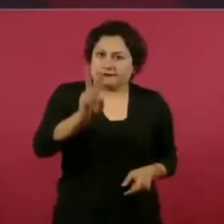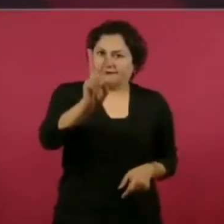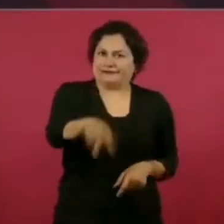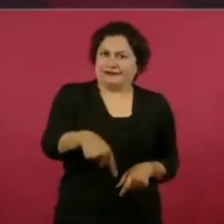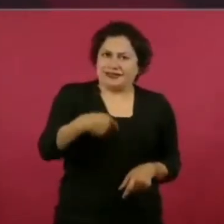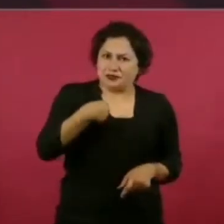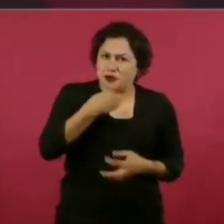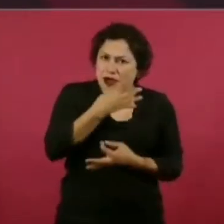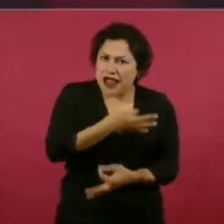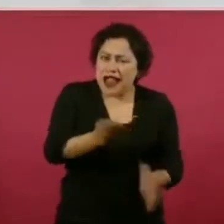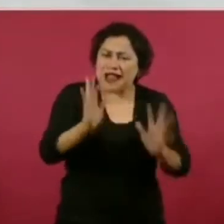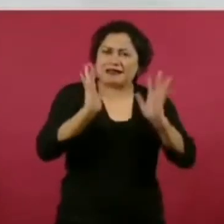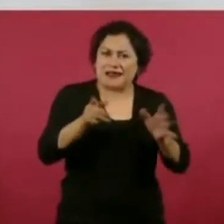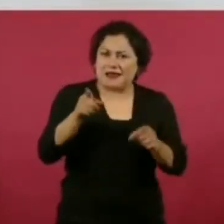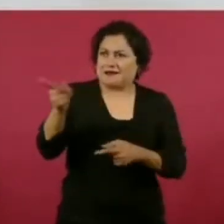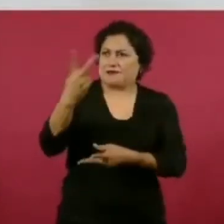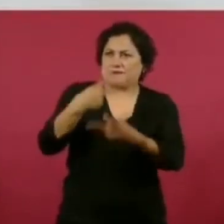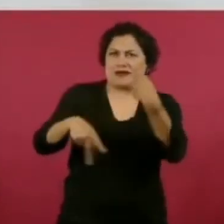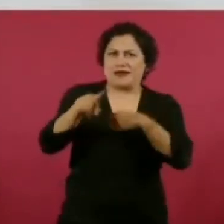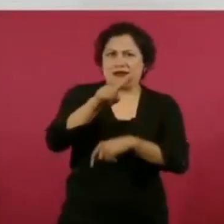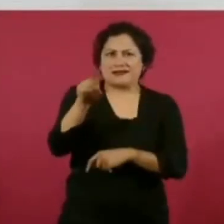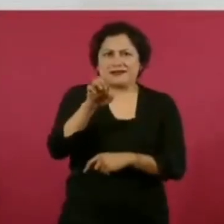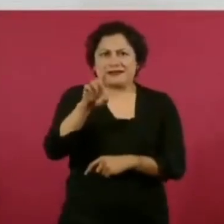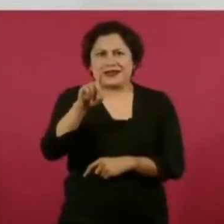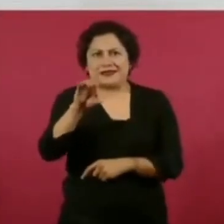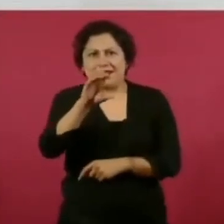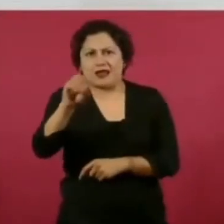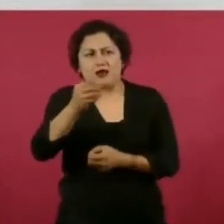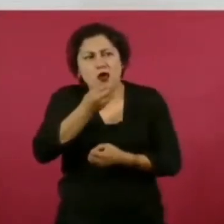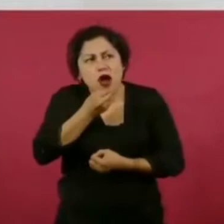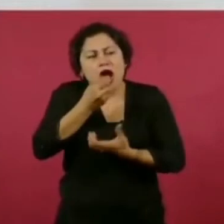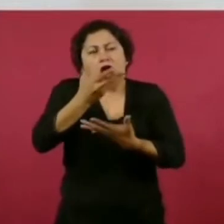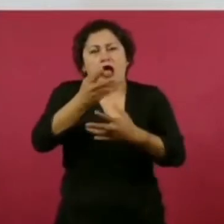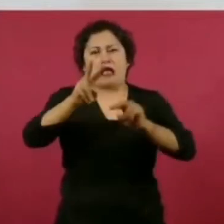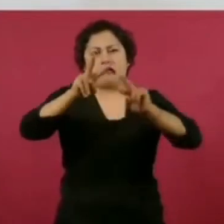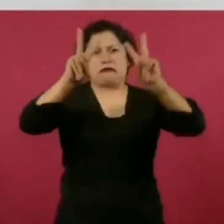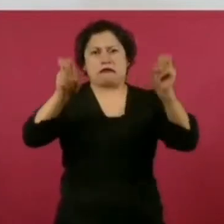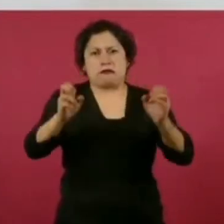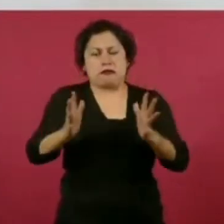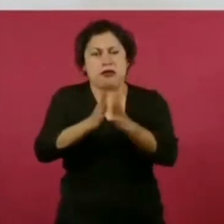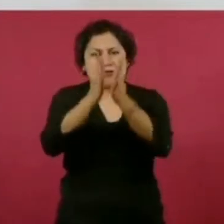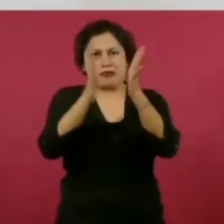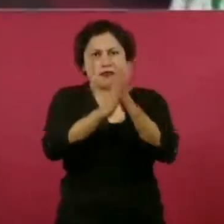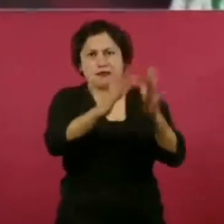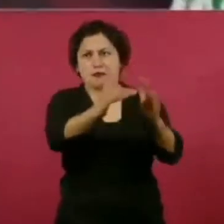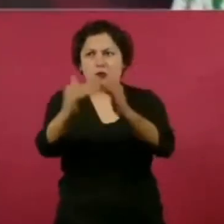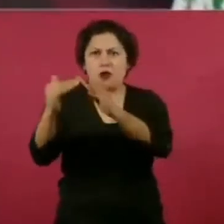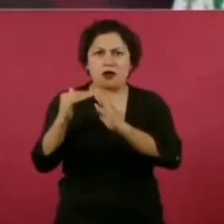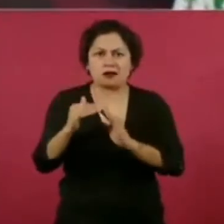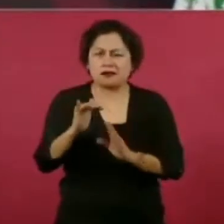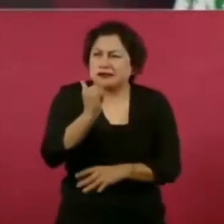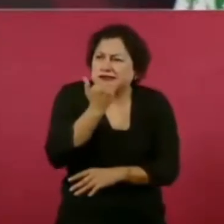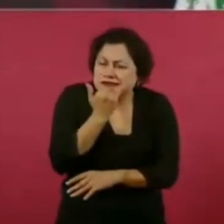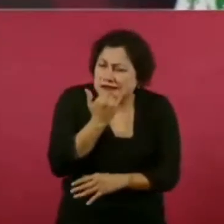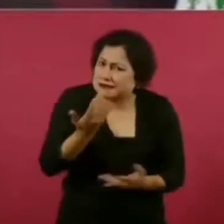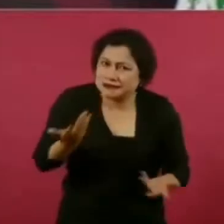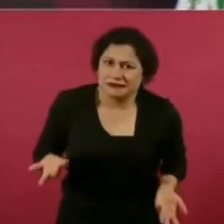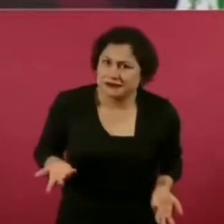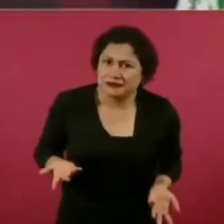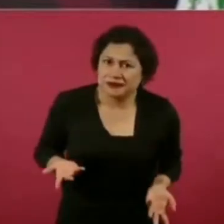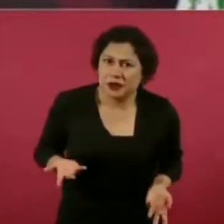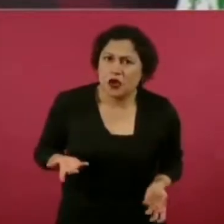hablar sobre democracia. Se rescató